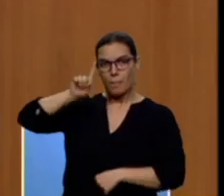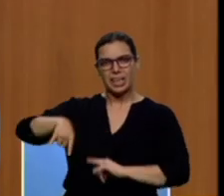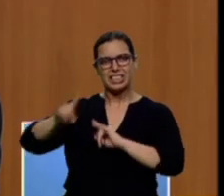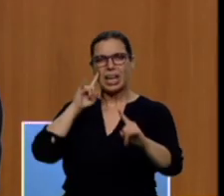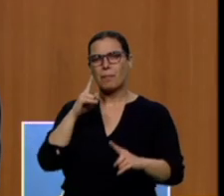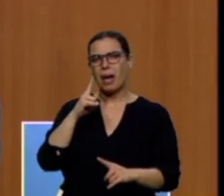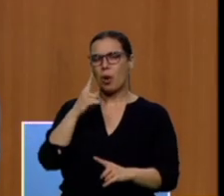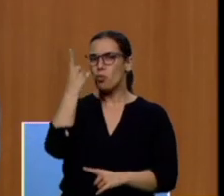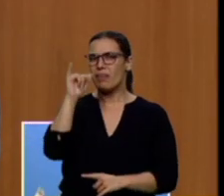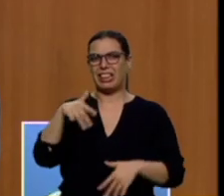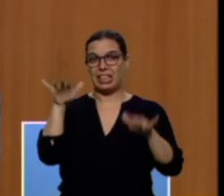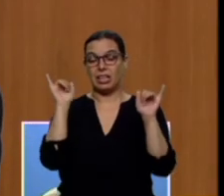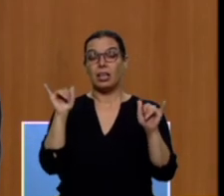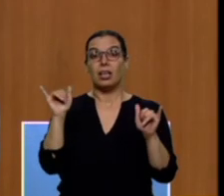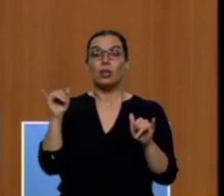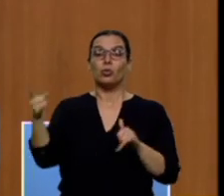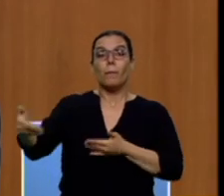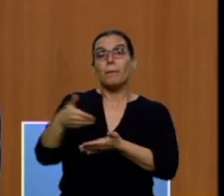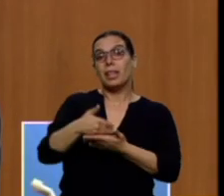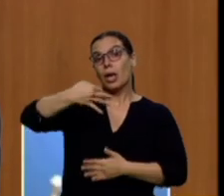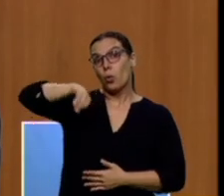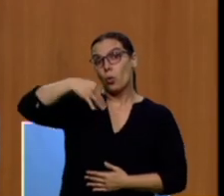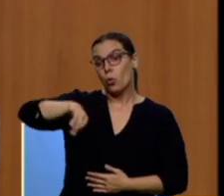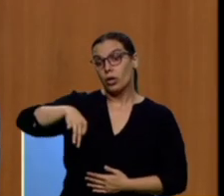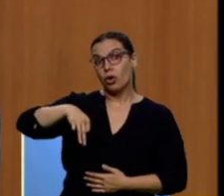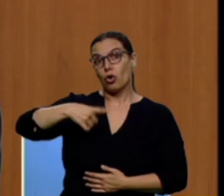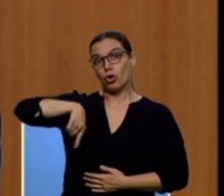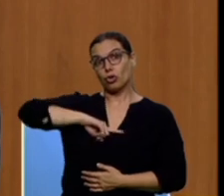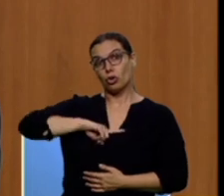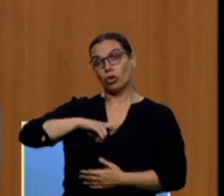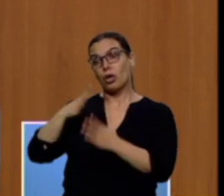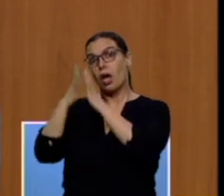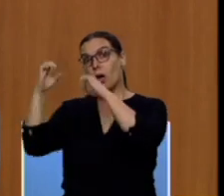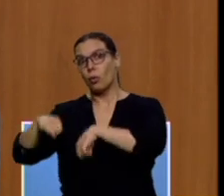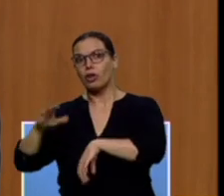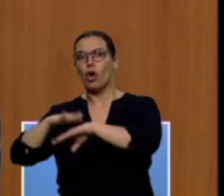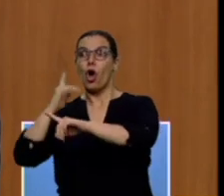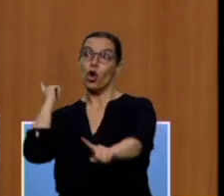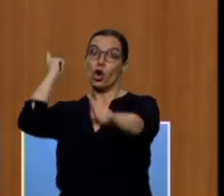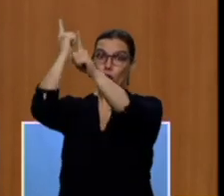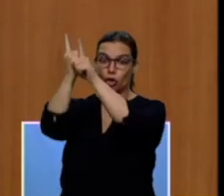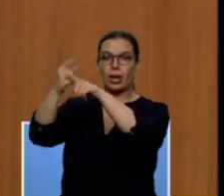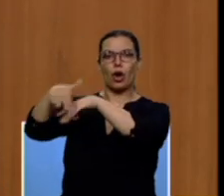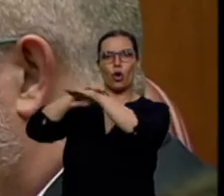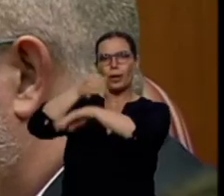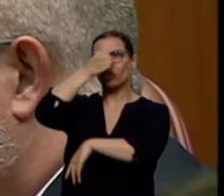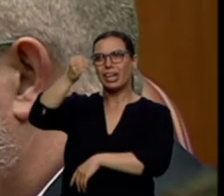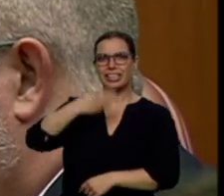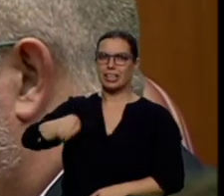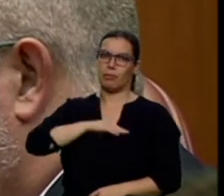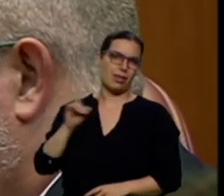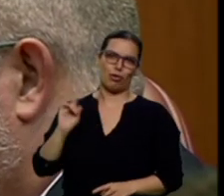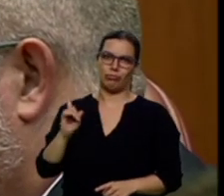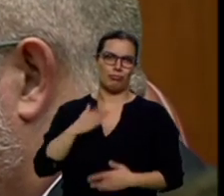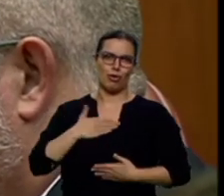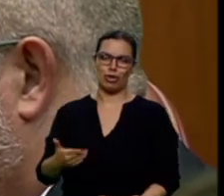único que usted pide, el diálogo y el consenso del Partido Socialista, es para hacer oposición al gobierno socialista de España. Pues ya les digo que para eso no cuenten con nosotros. El